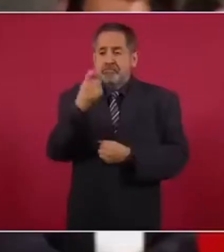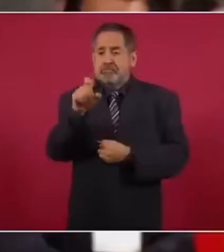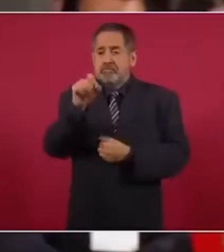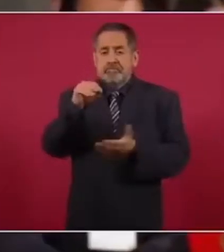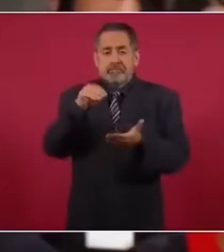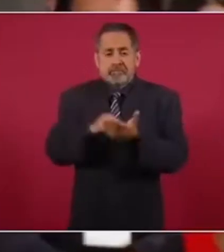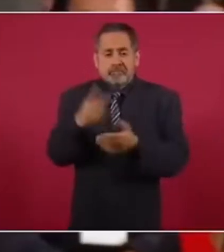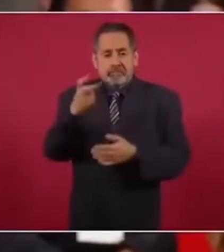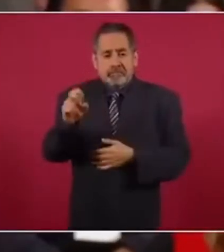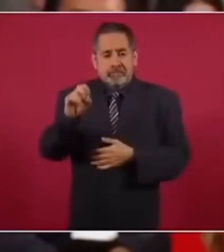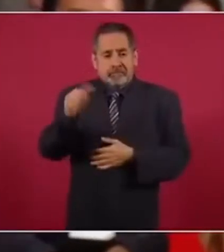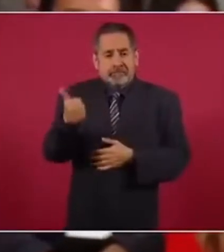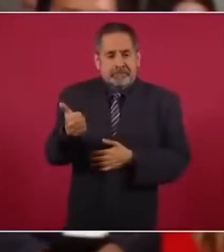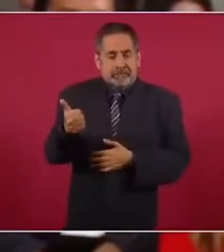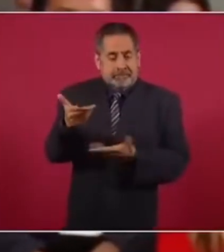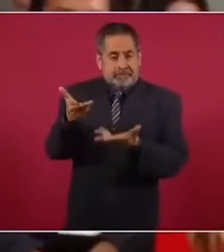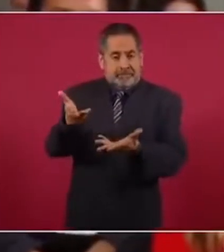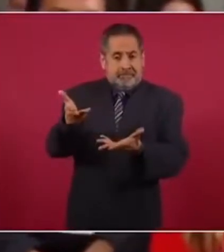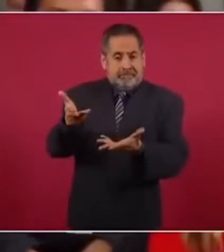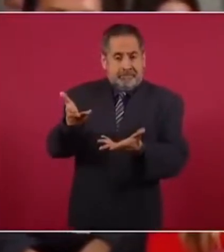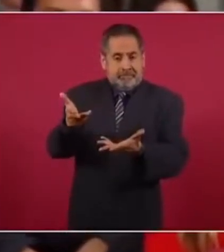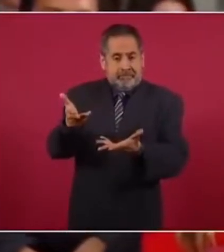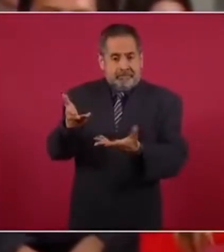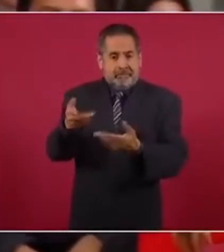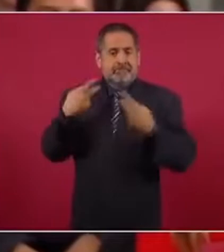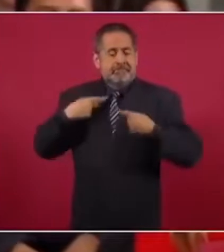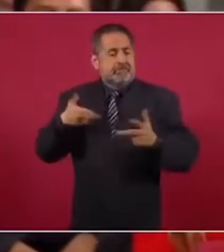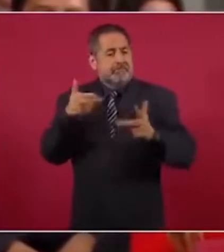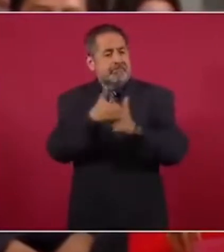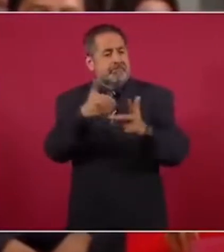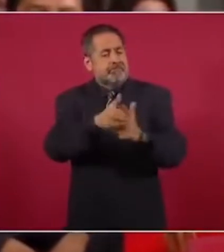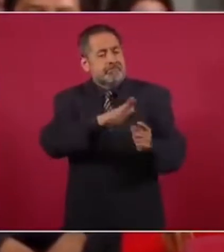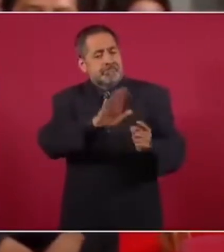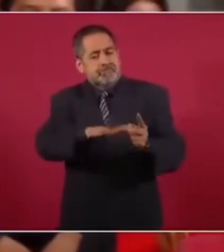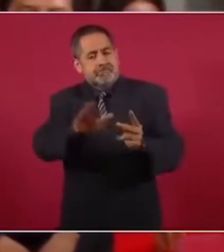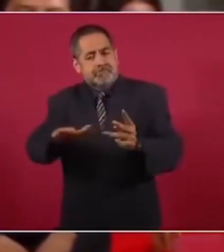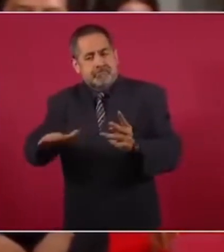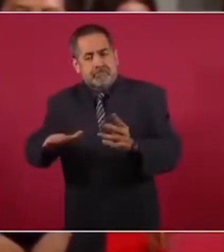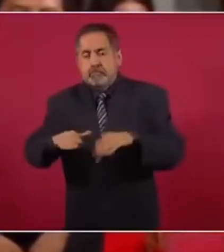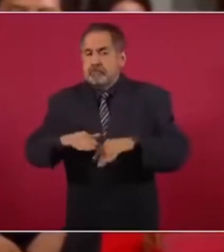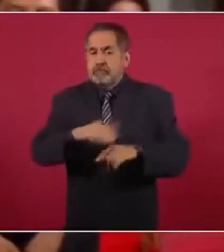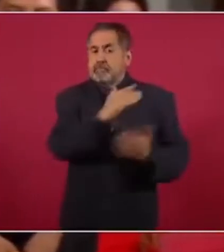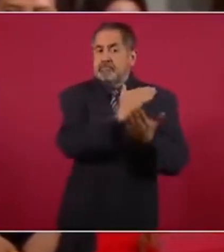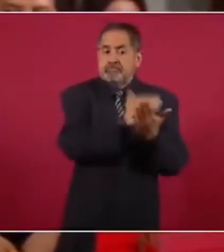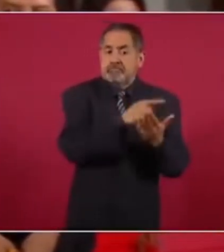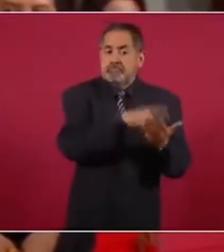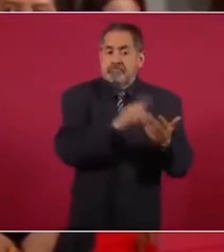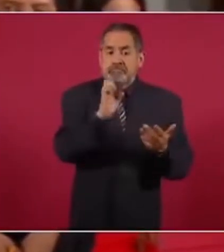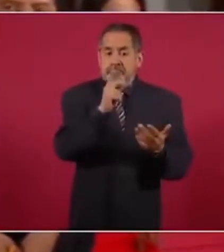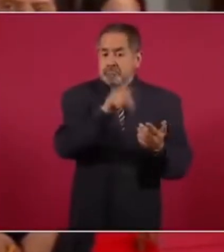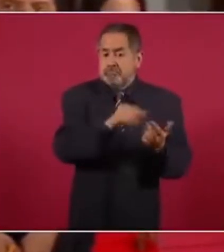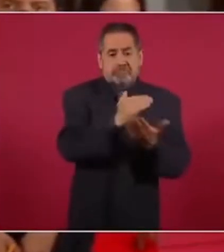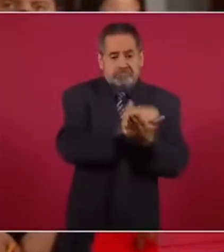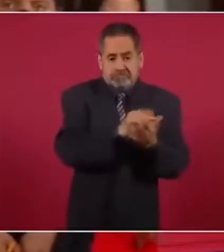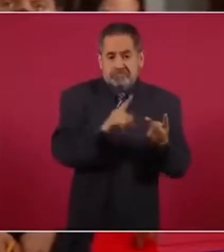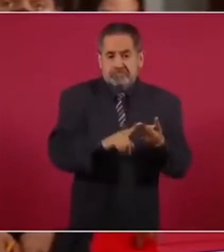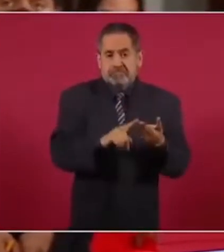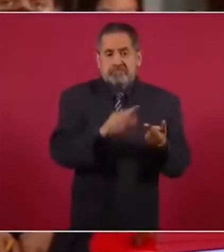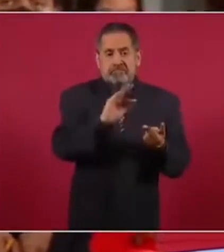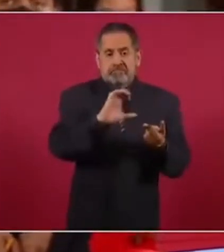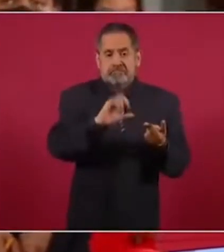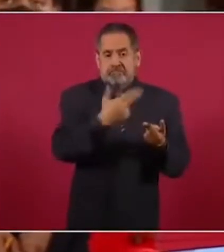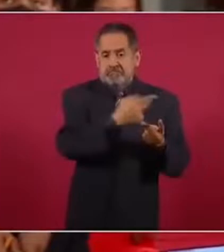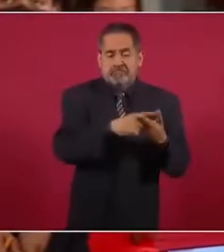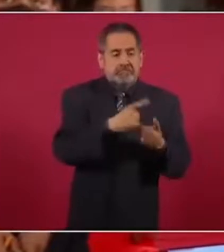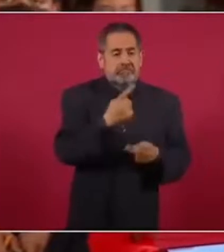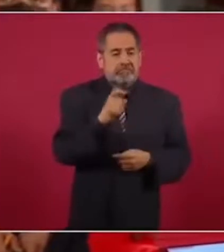mil 206 mexicanos asesinados, más que los 124 mil de Peña, más que